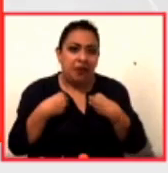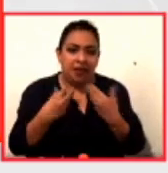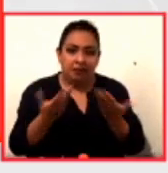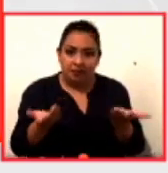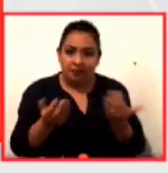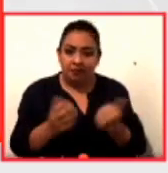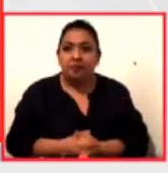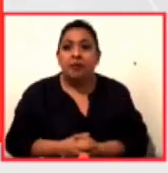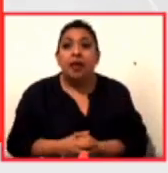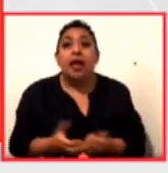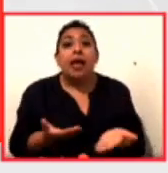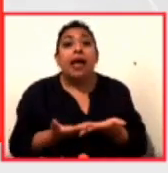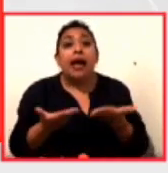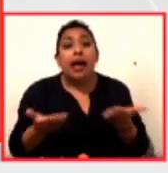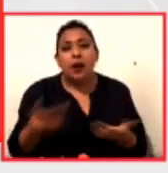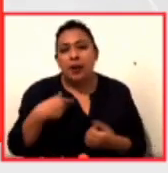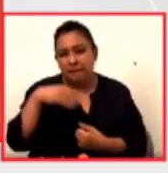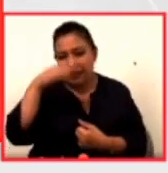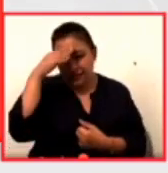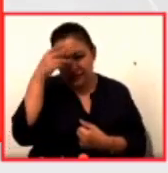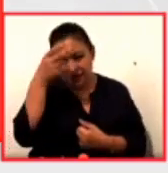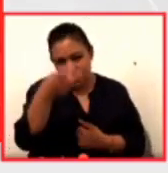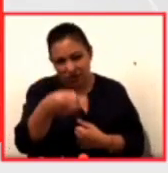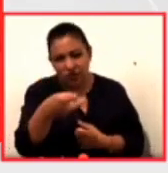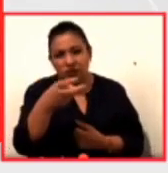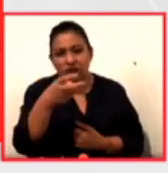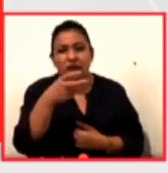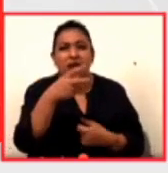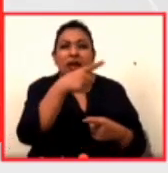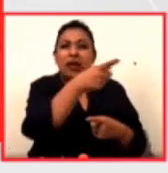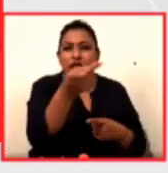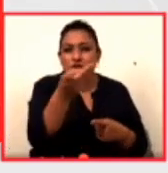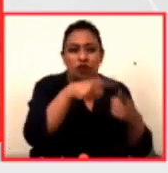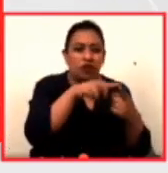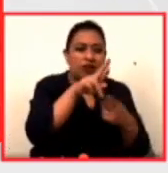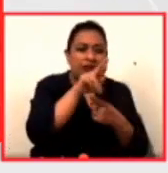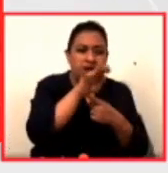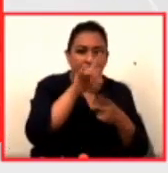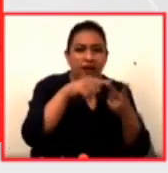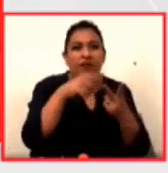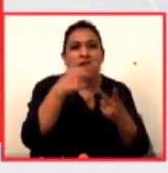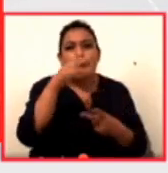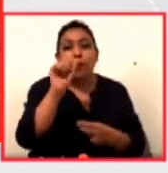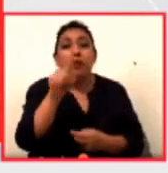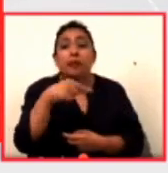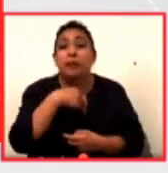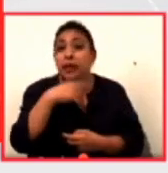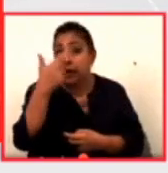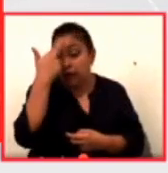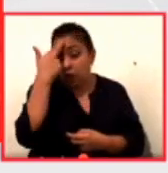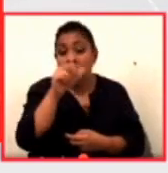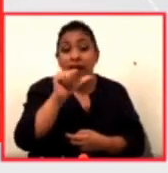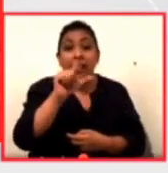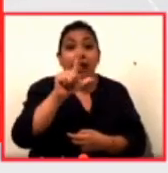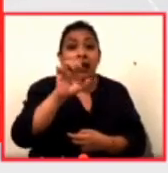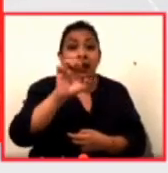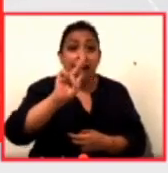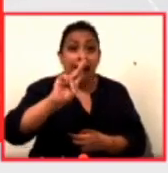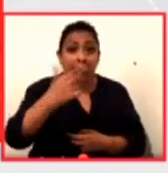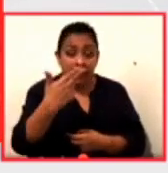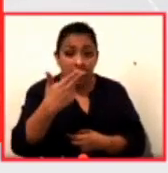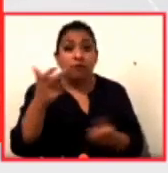Bueno y con esta reflexión de Rafa de Huemansin y recordando pues este Alefe en donde